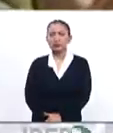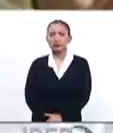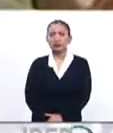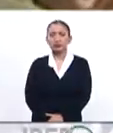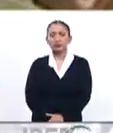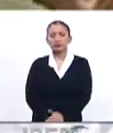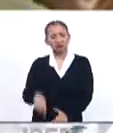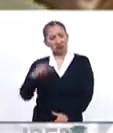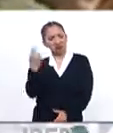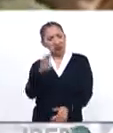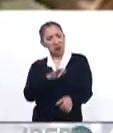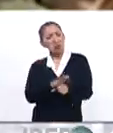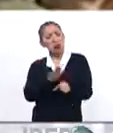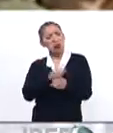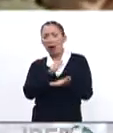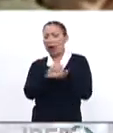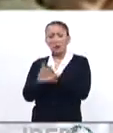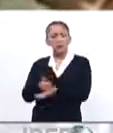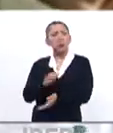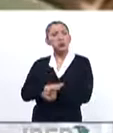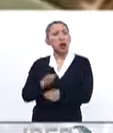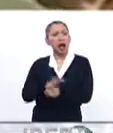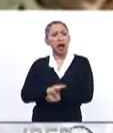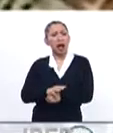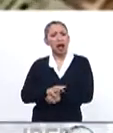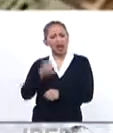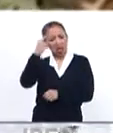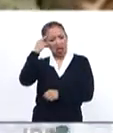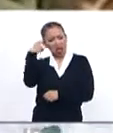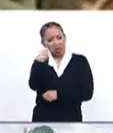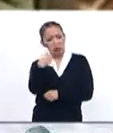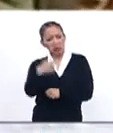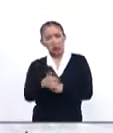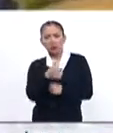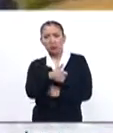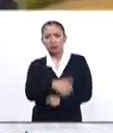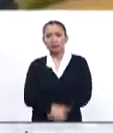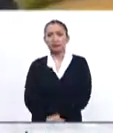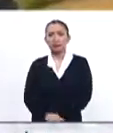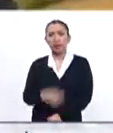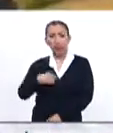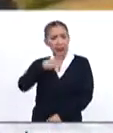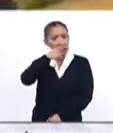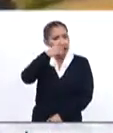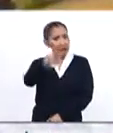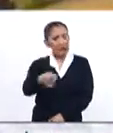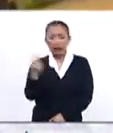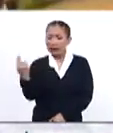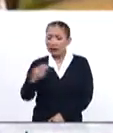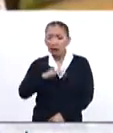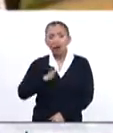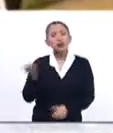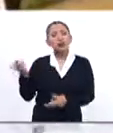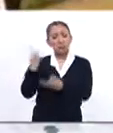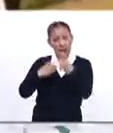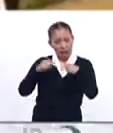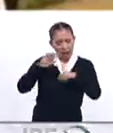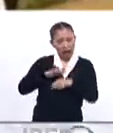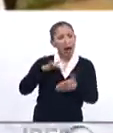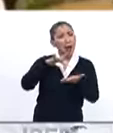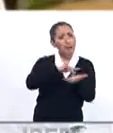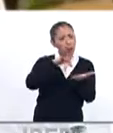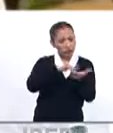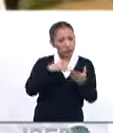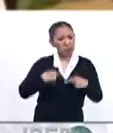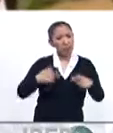Quien necesita ayuda mental son ellos mismos. Y lo hemos dicho, necesitamos que ingrese la